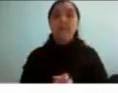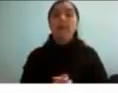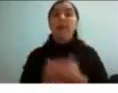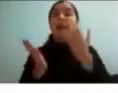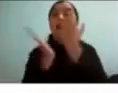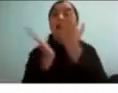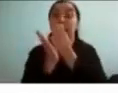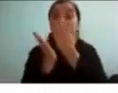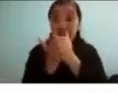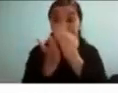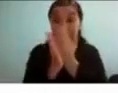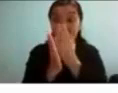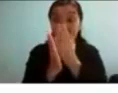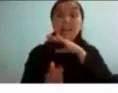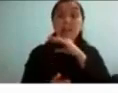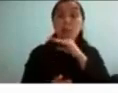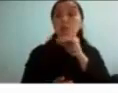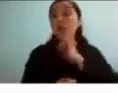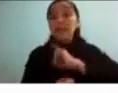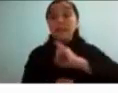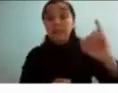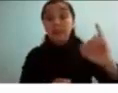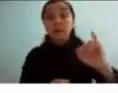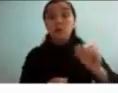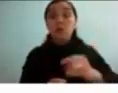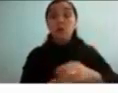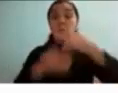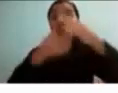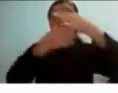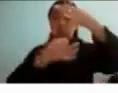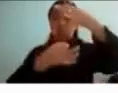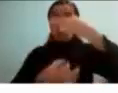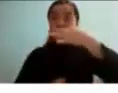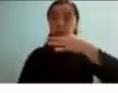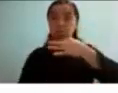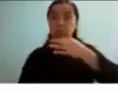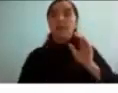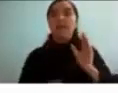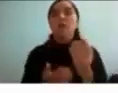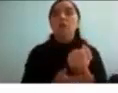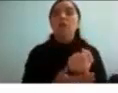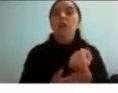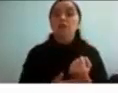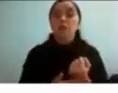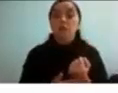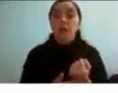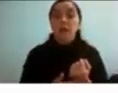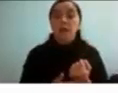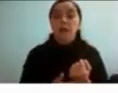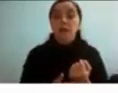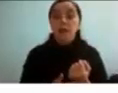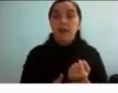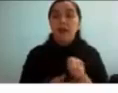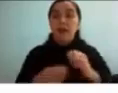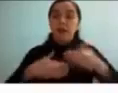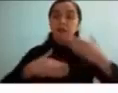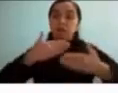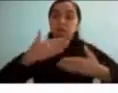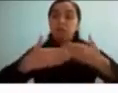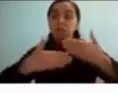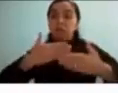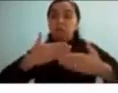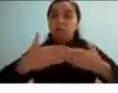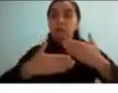que nosotros vamos a utilizar siempre son como un exoesqueleto que nos ayuda a funcionar eso sí es importante y por último